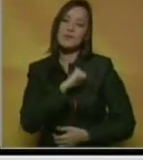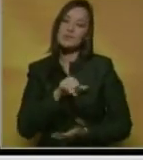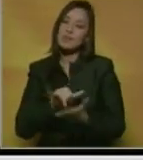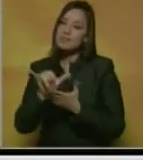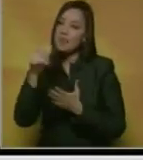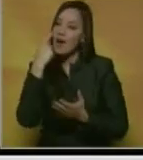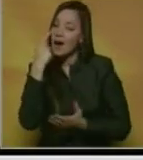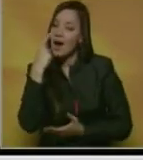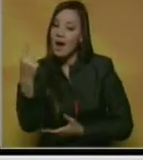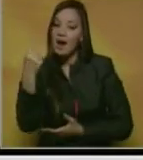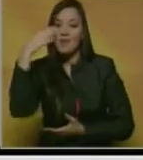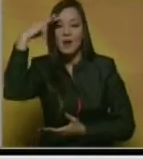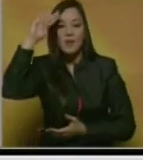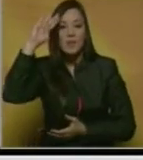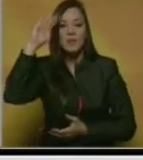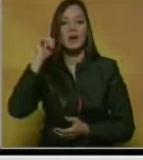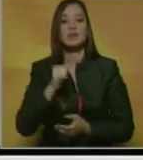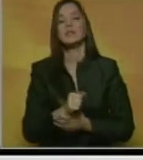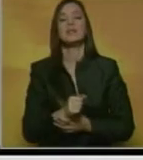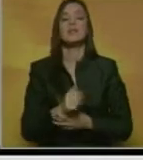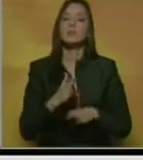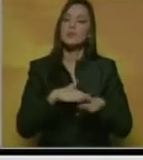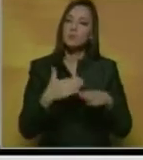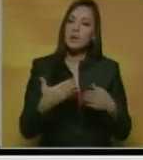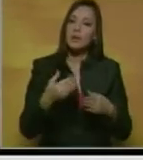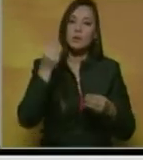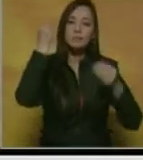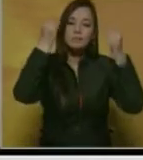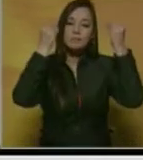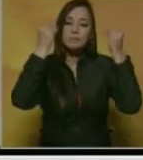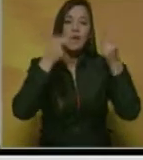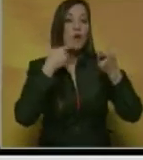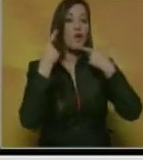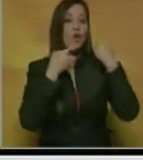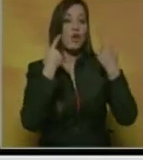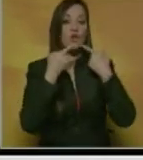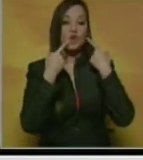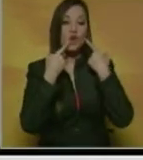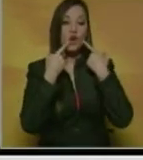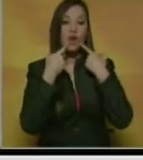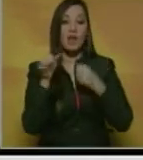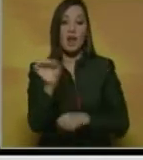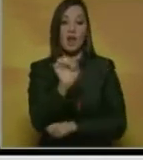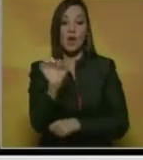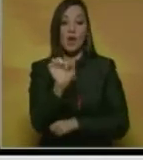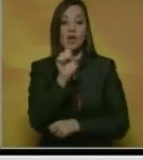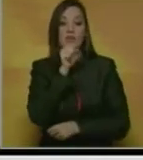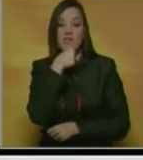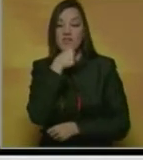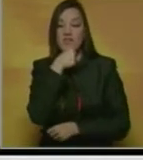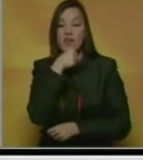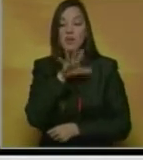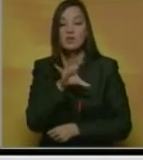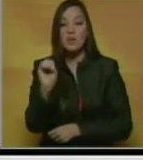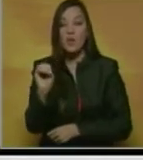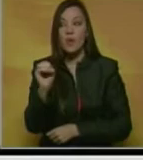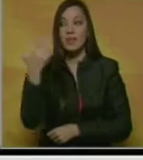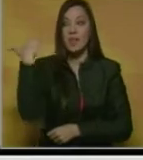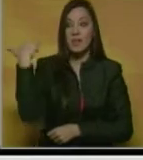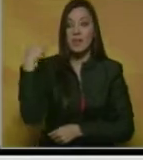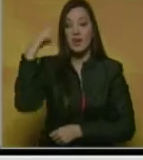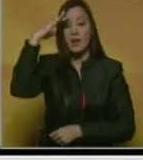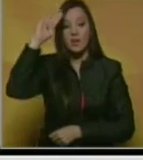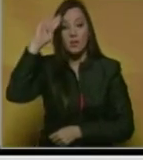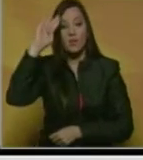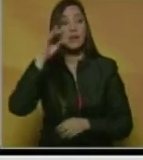Los elementos que me han inspirado en La Habana Vieja son sin duda alguna esa paleta de colores que podemos ver tanto en los coches antiguos de los años 50 como en los edificios coloniales